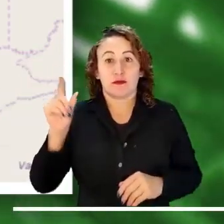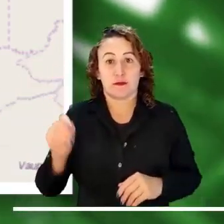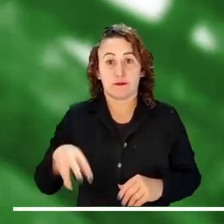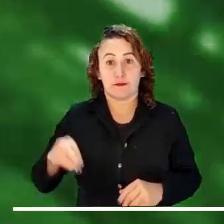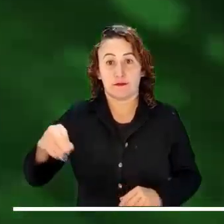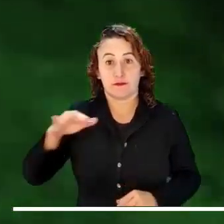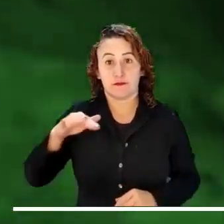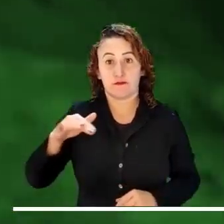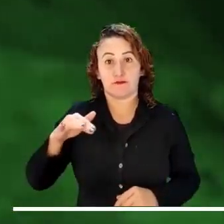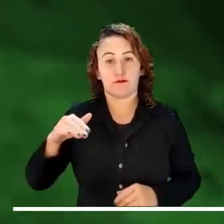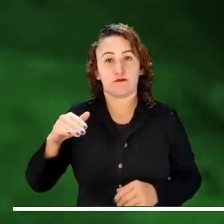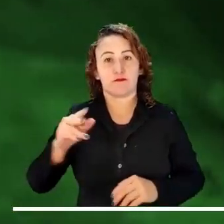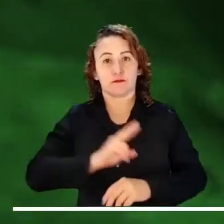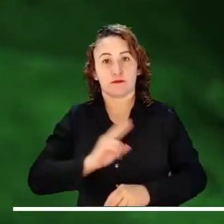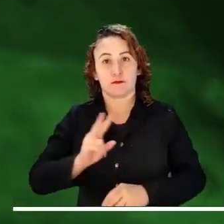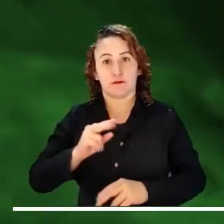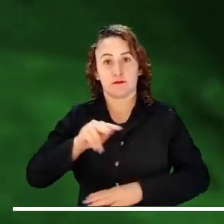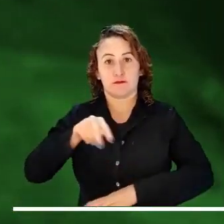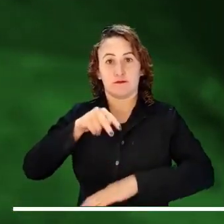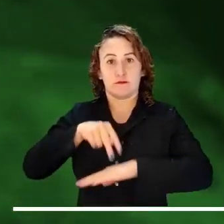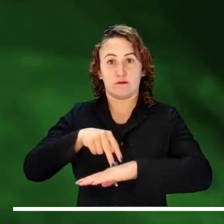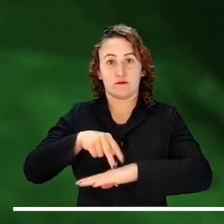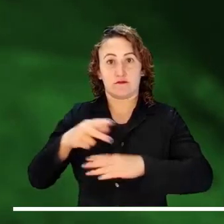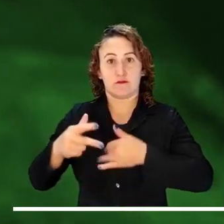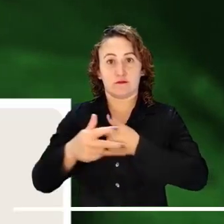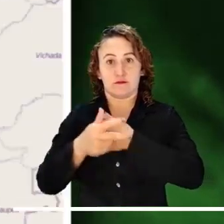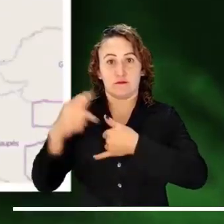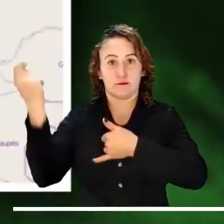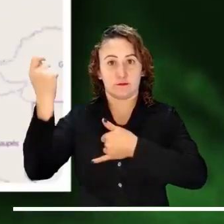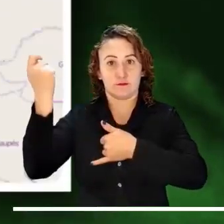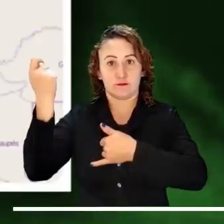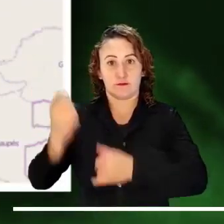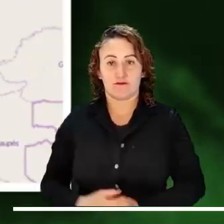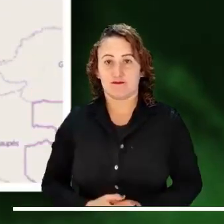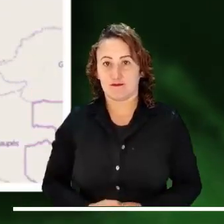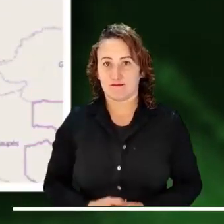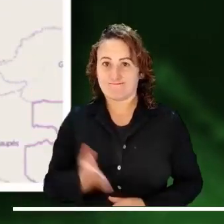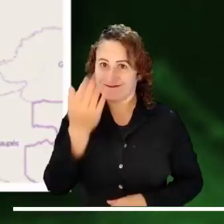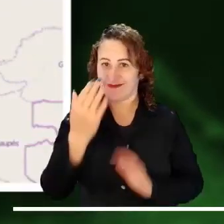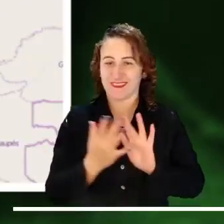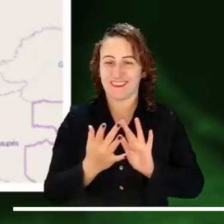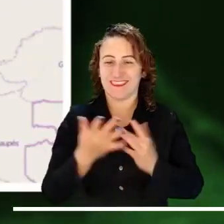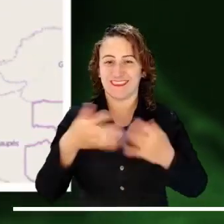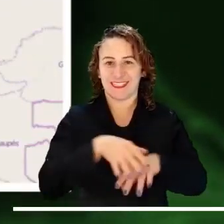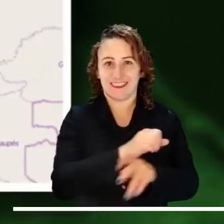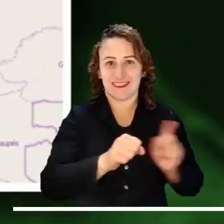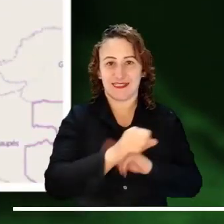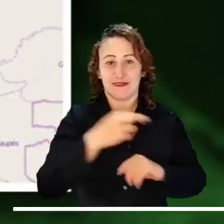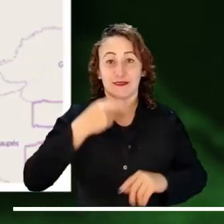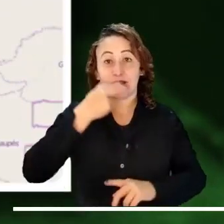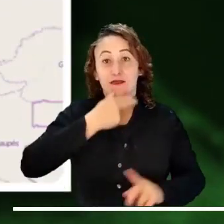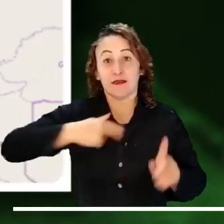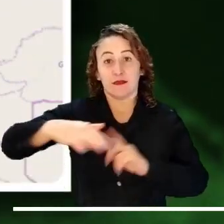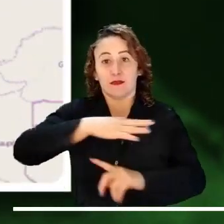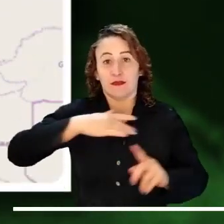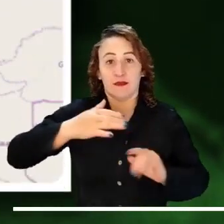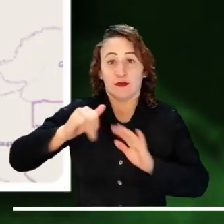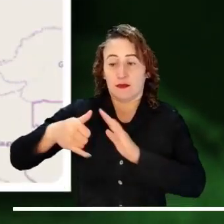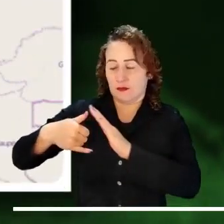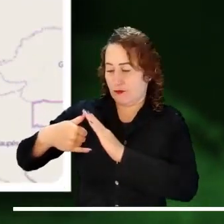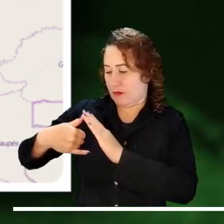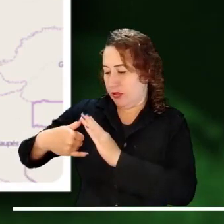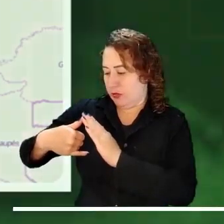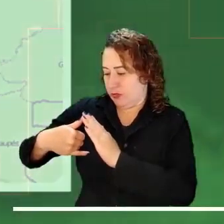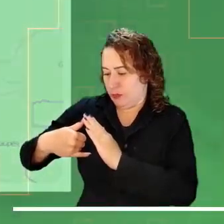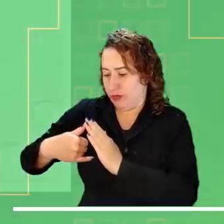Alerta roja por probabilidad de deslizamientos en Cesar, Magdalena, Valle del Cauca, Nariño, Los Andes y Meta.